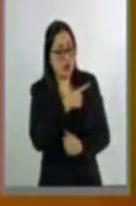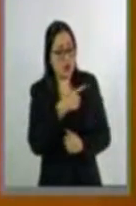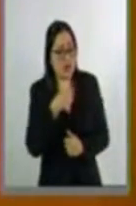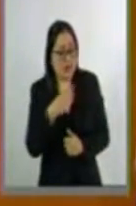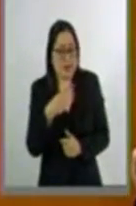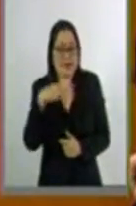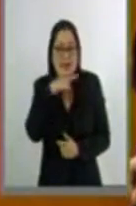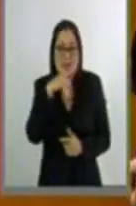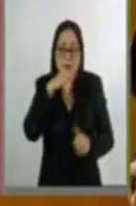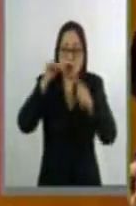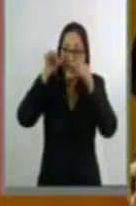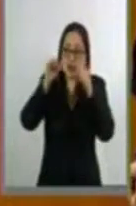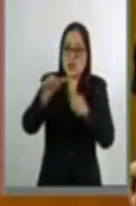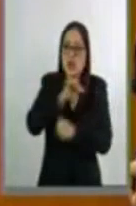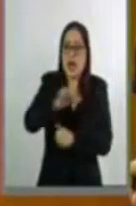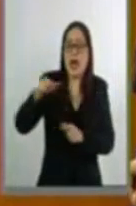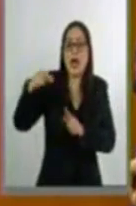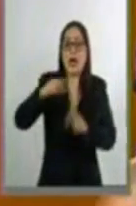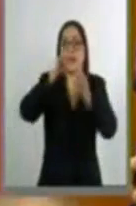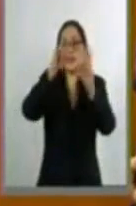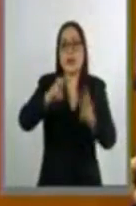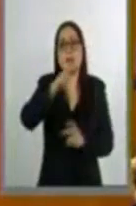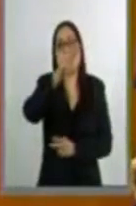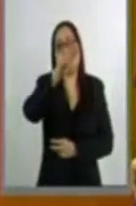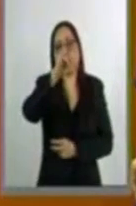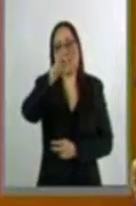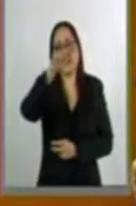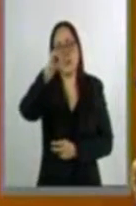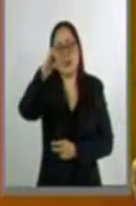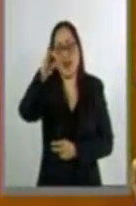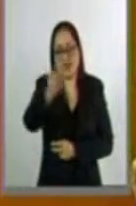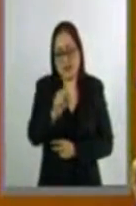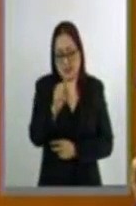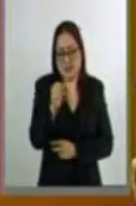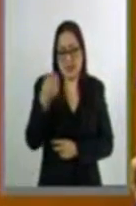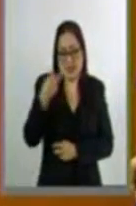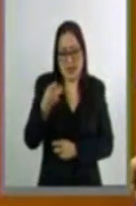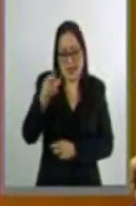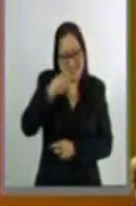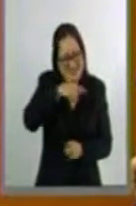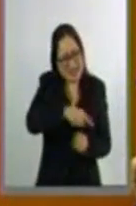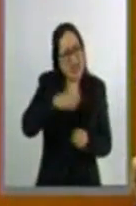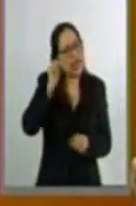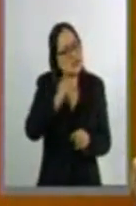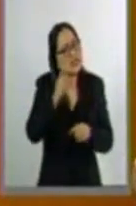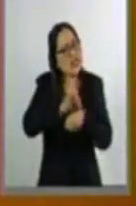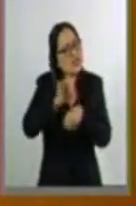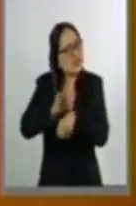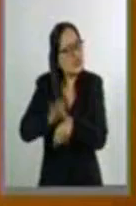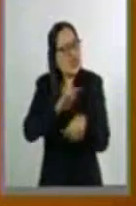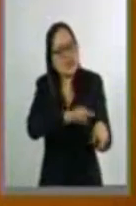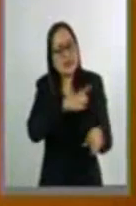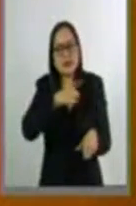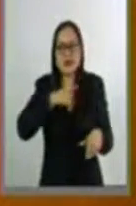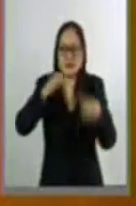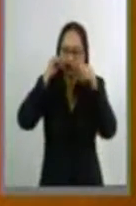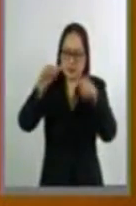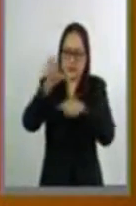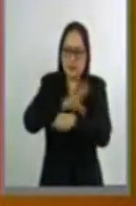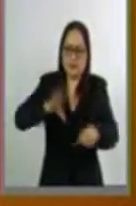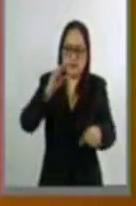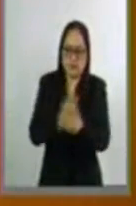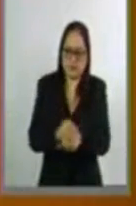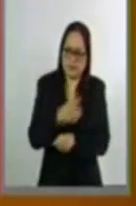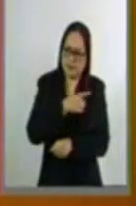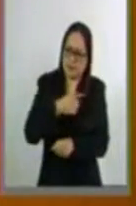atención a la delicada situación que viven las víctimas de los delitos día con día, haciendo efectivo el real